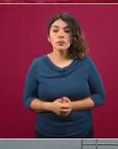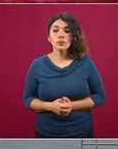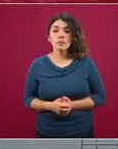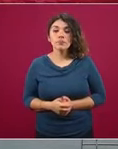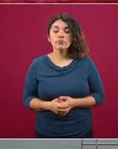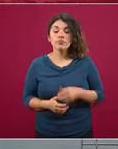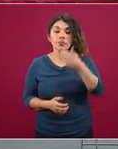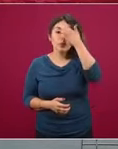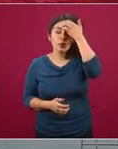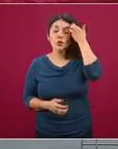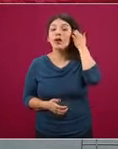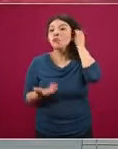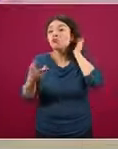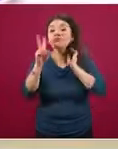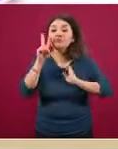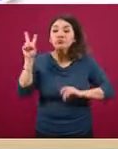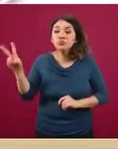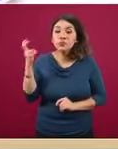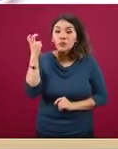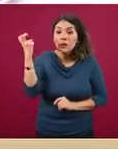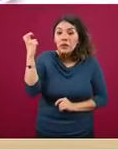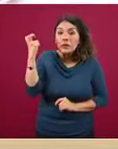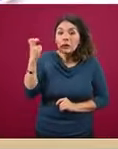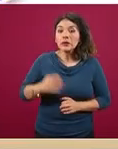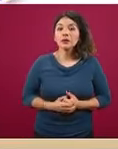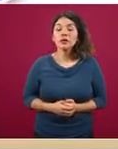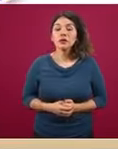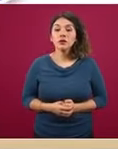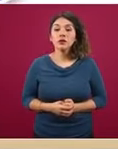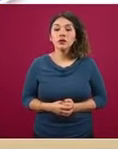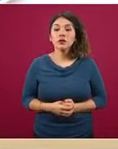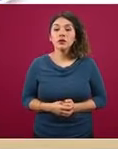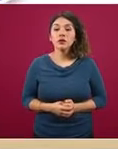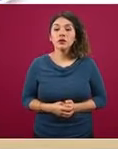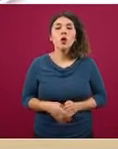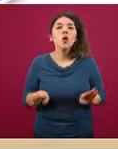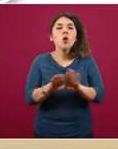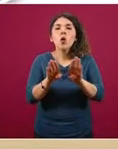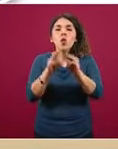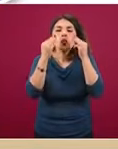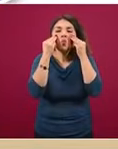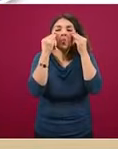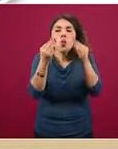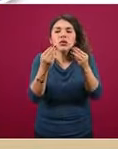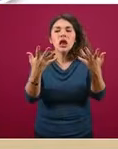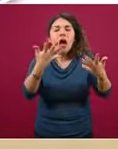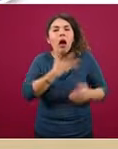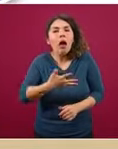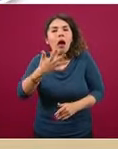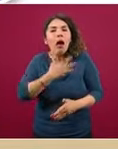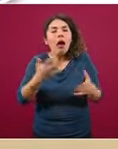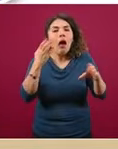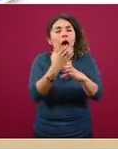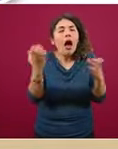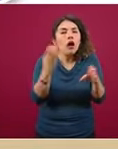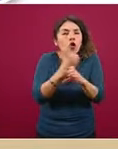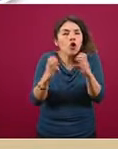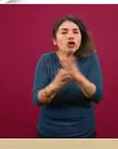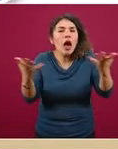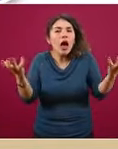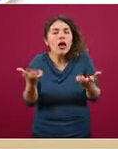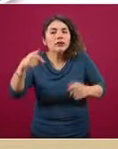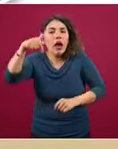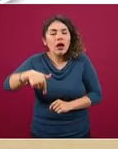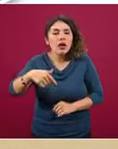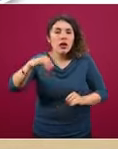Bueno, como ven, esto es una muestra de las acciones que hacemos en el Instituto Nacional